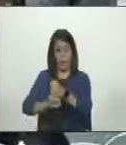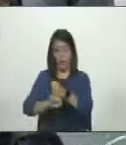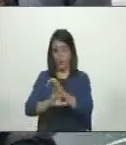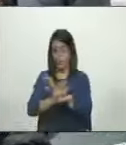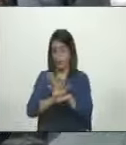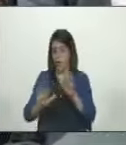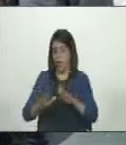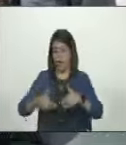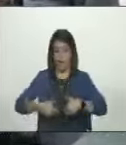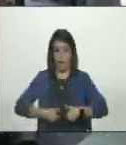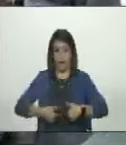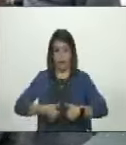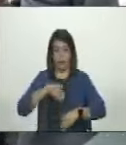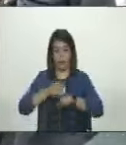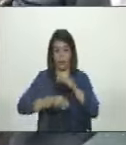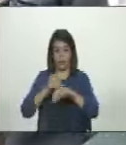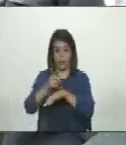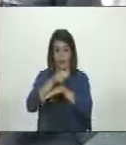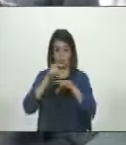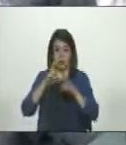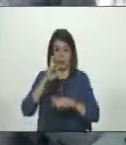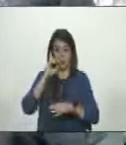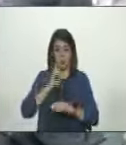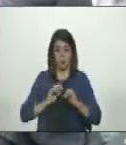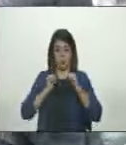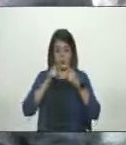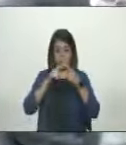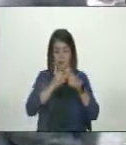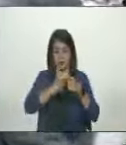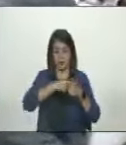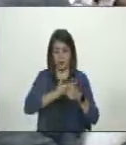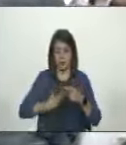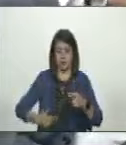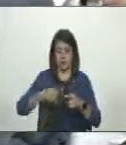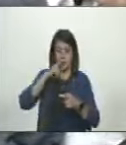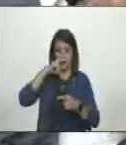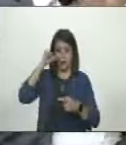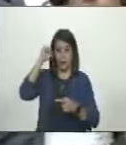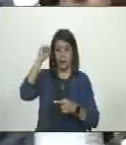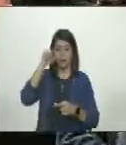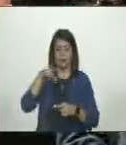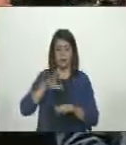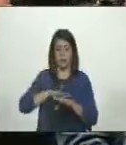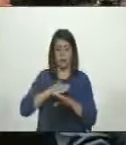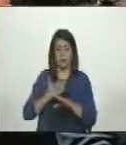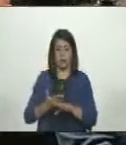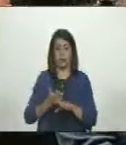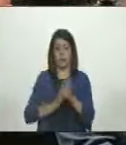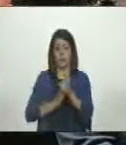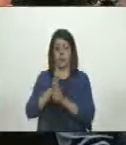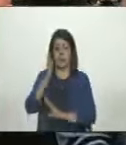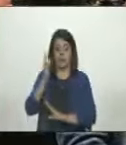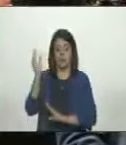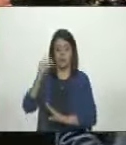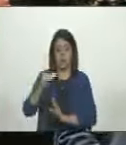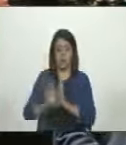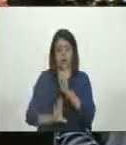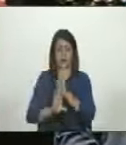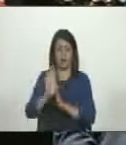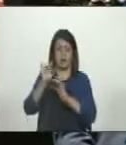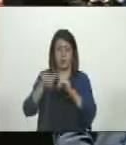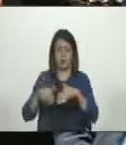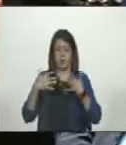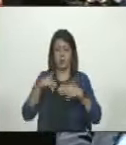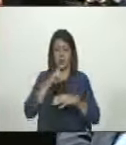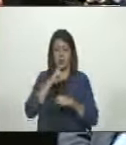al enorme esfuerzo que hace el gobierno bolivariano que encabeza a nuestro presidente Nicolás Maduro a los fines de seguir avanzando en esta